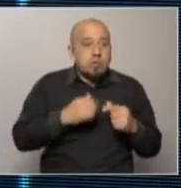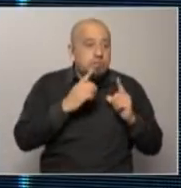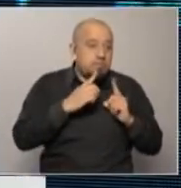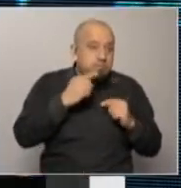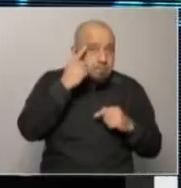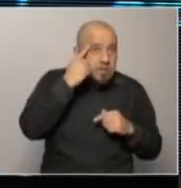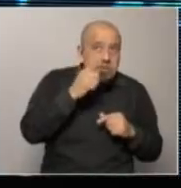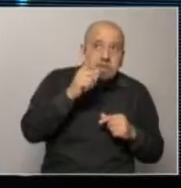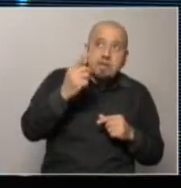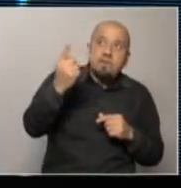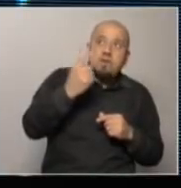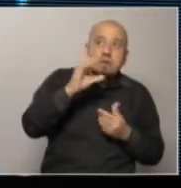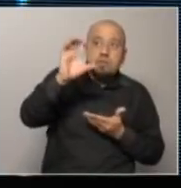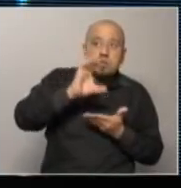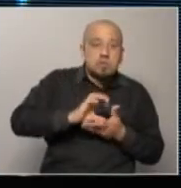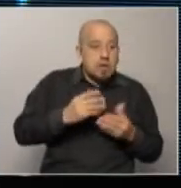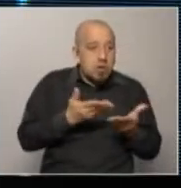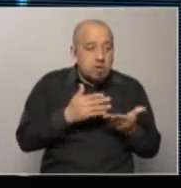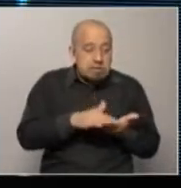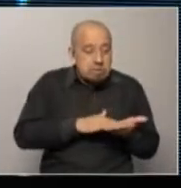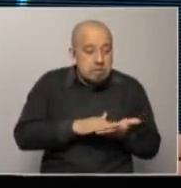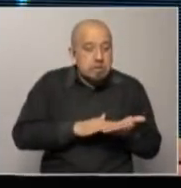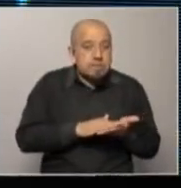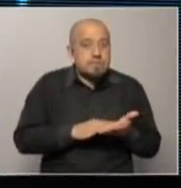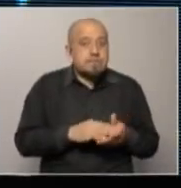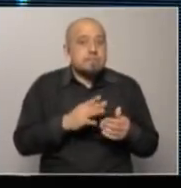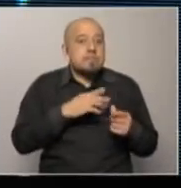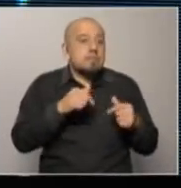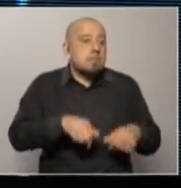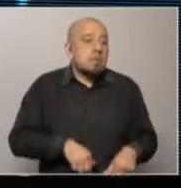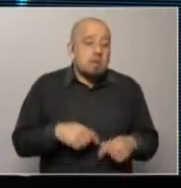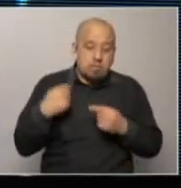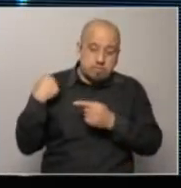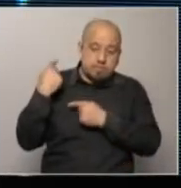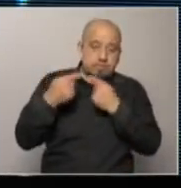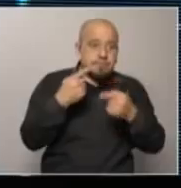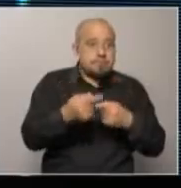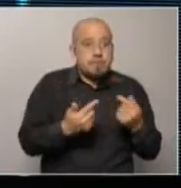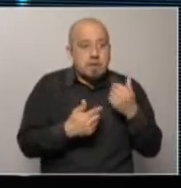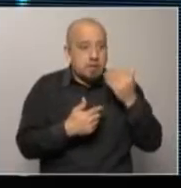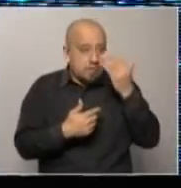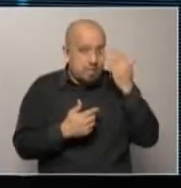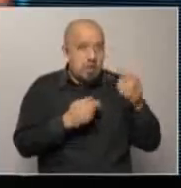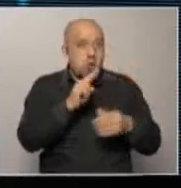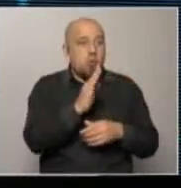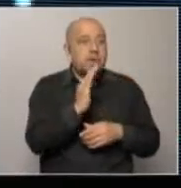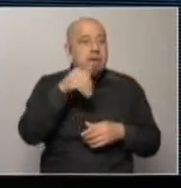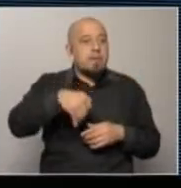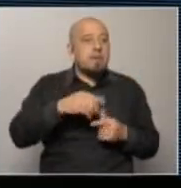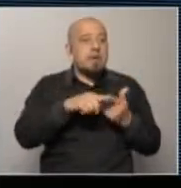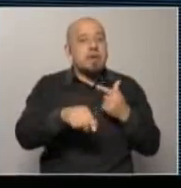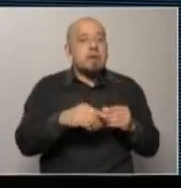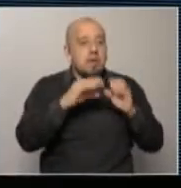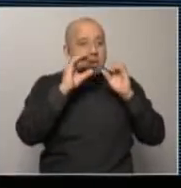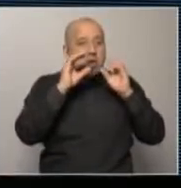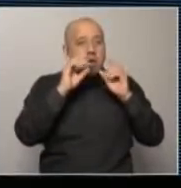externas pero por ahora no tiene nada es decir lo que tiene es lo que heredó del gobierno anterior UPM Google